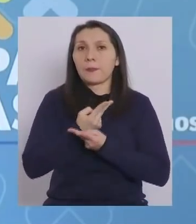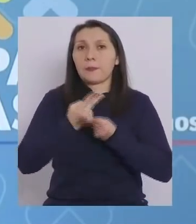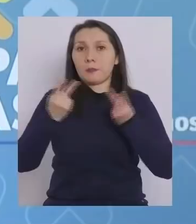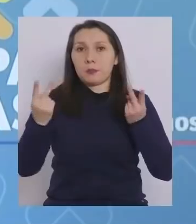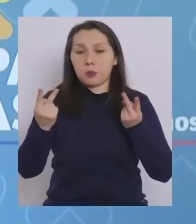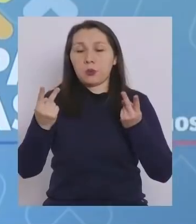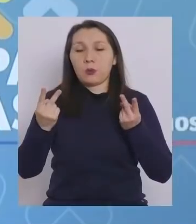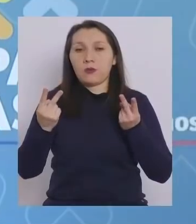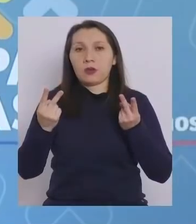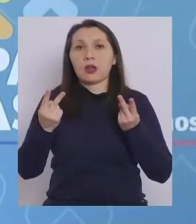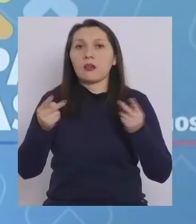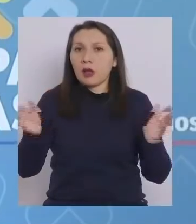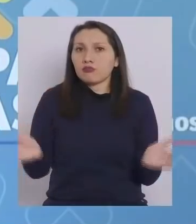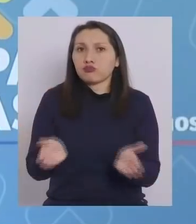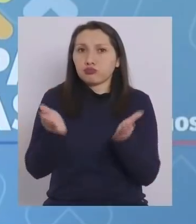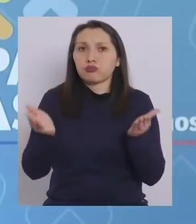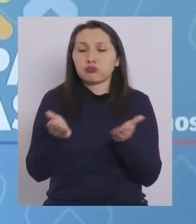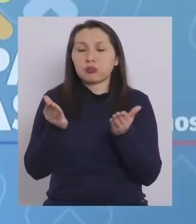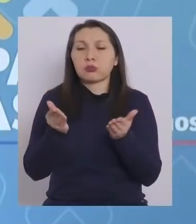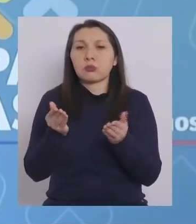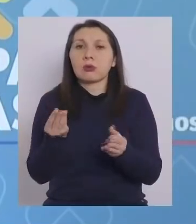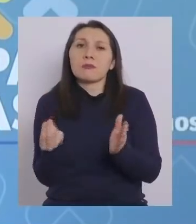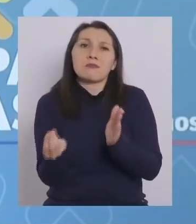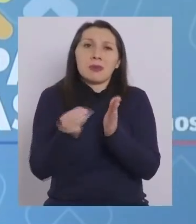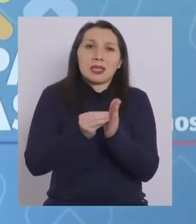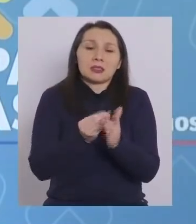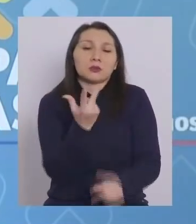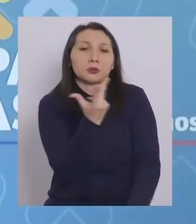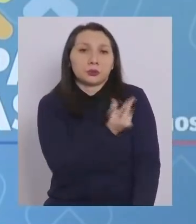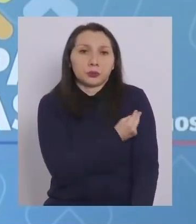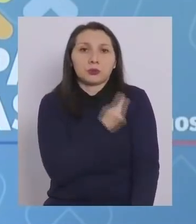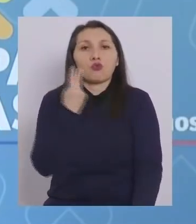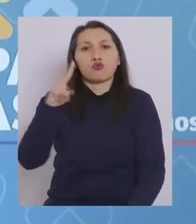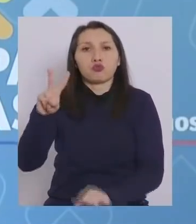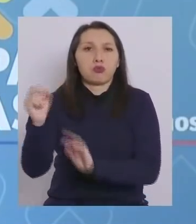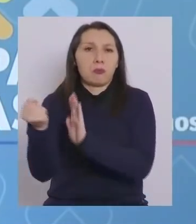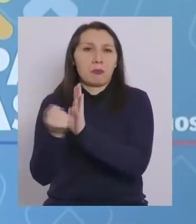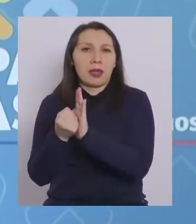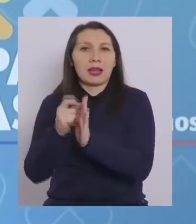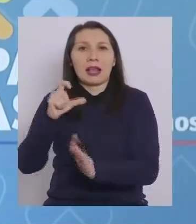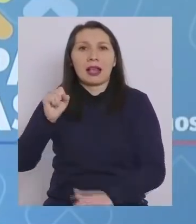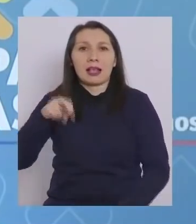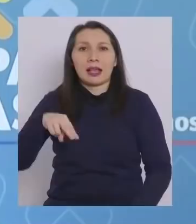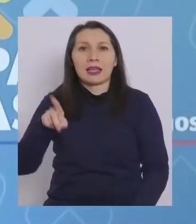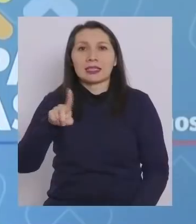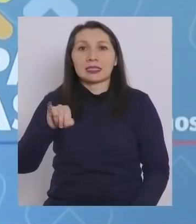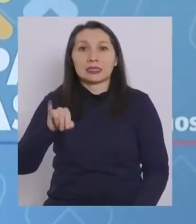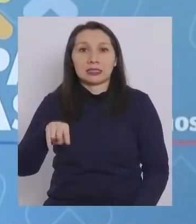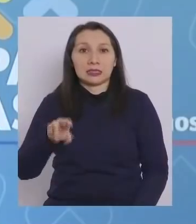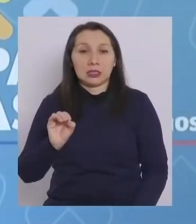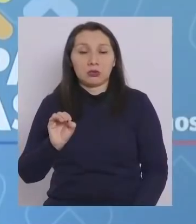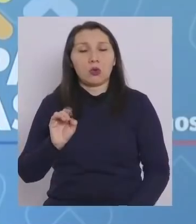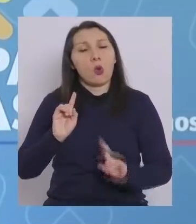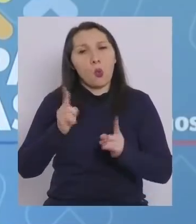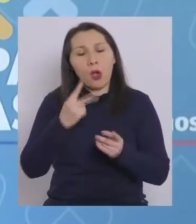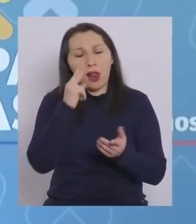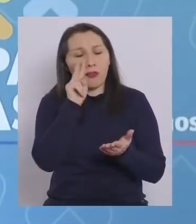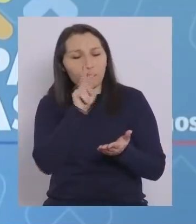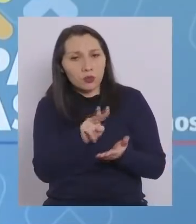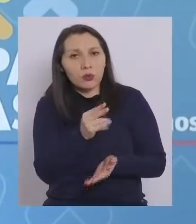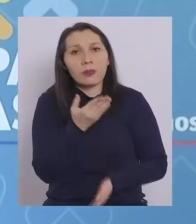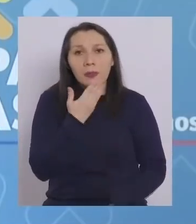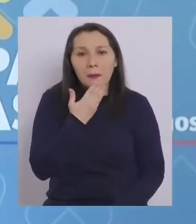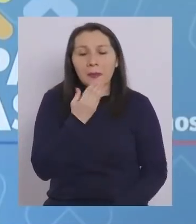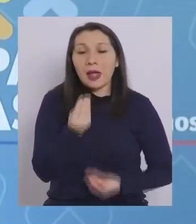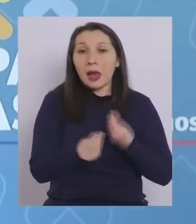a propiciar una dosis de refuerzo con su marca CanSino. Ellos han reconocido también